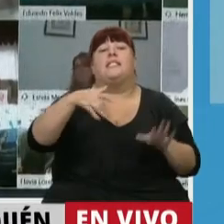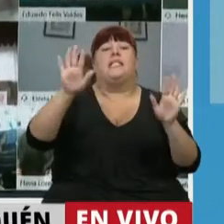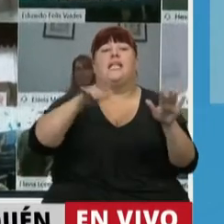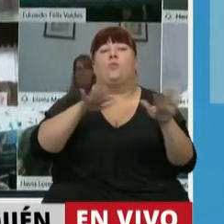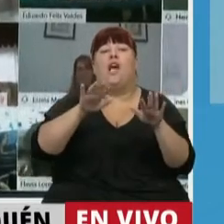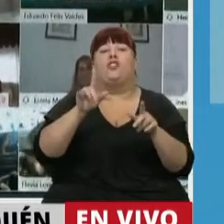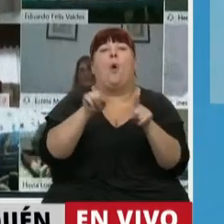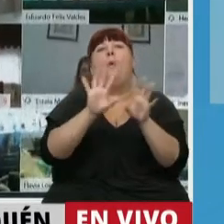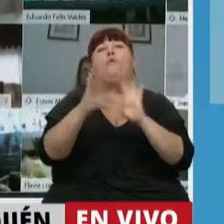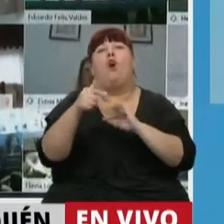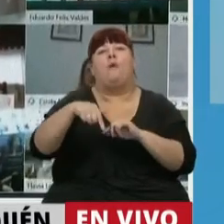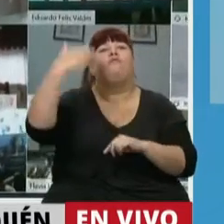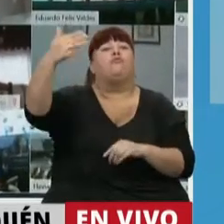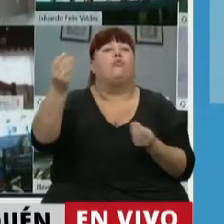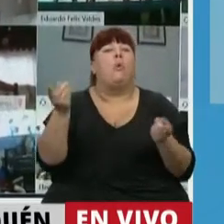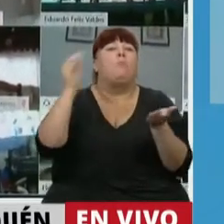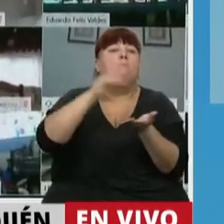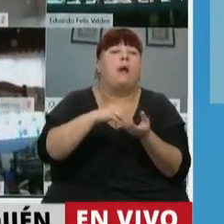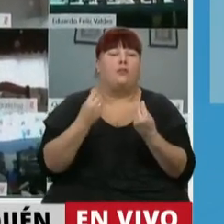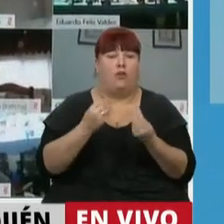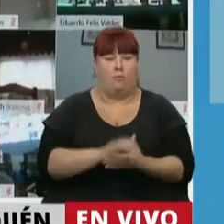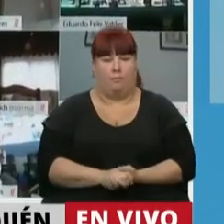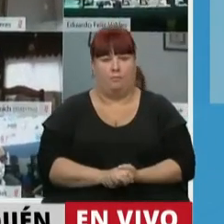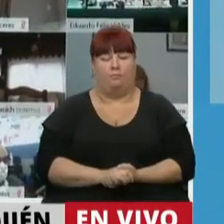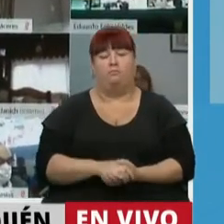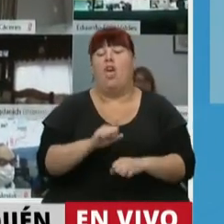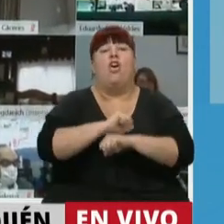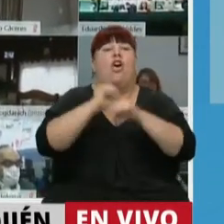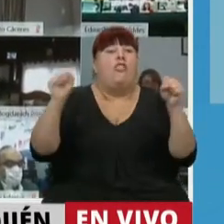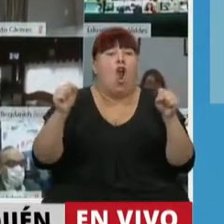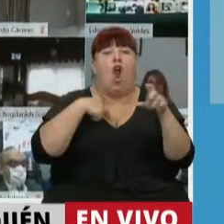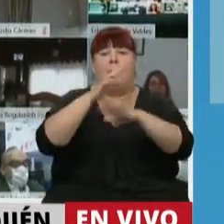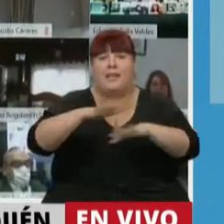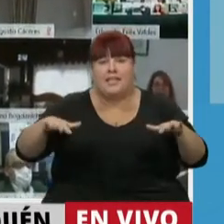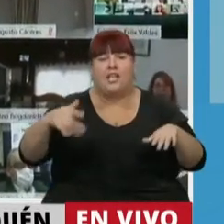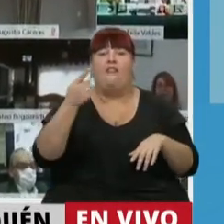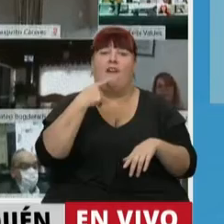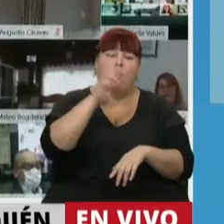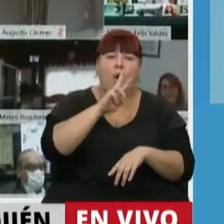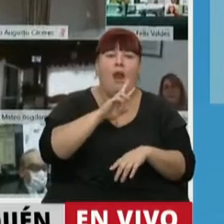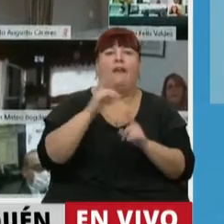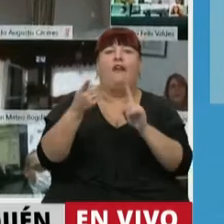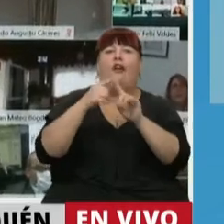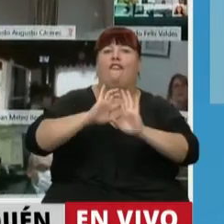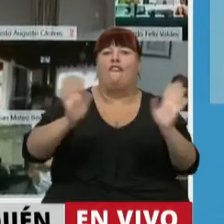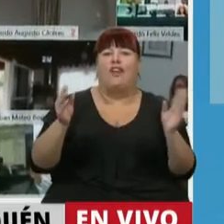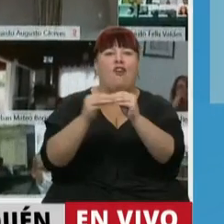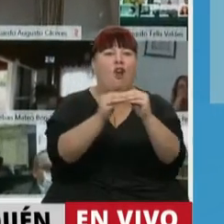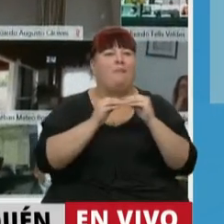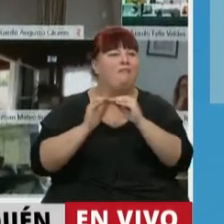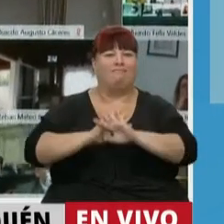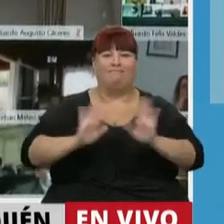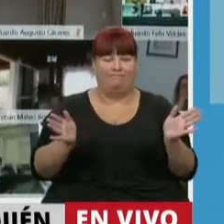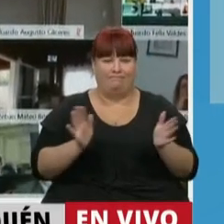de situaciones similares en el futuro. De un día para el otro, nuestros chicos y chicas dejaron de vincularse a diario con sus